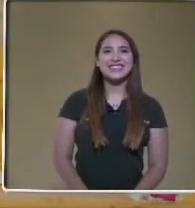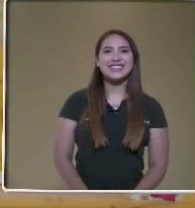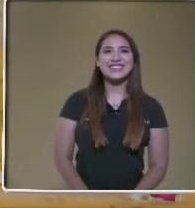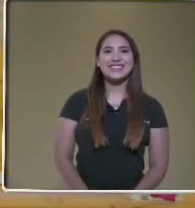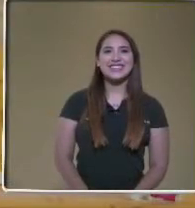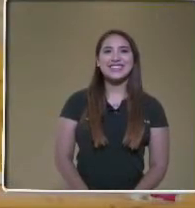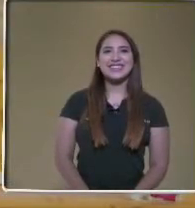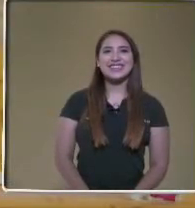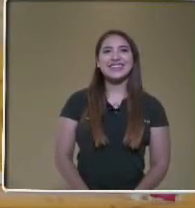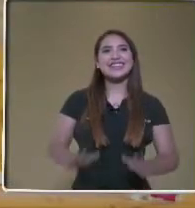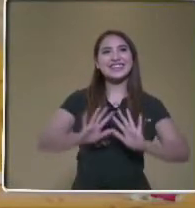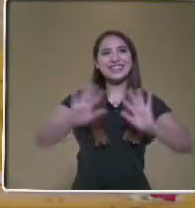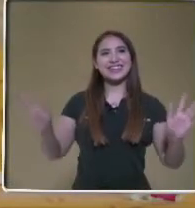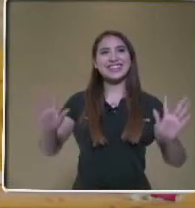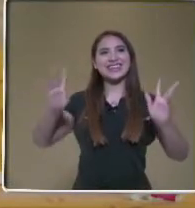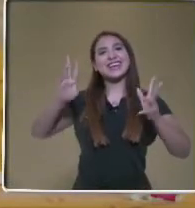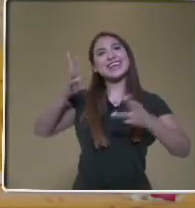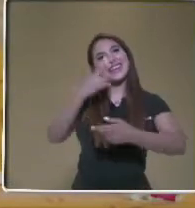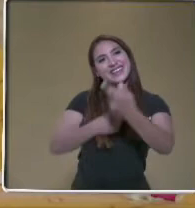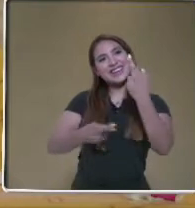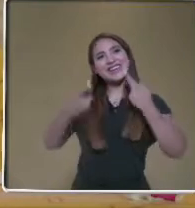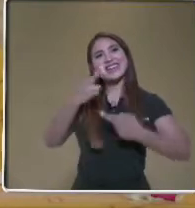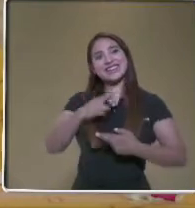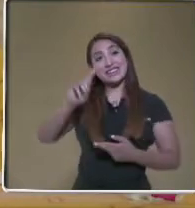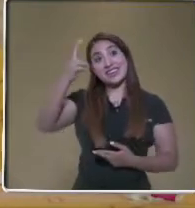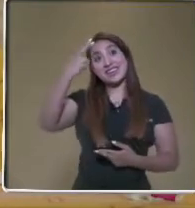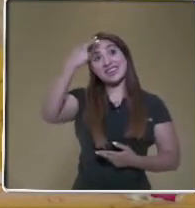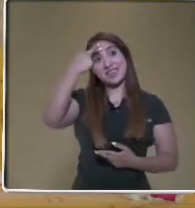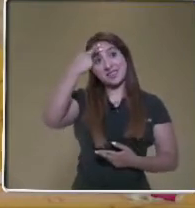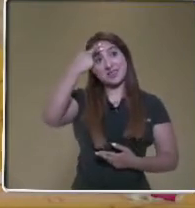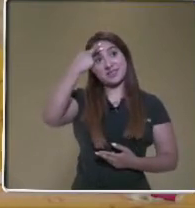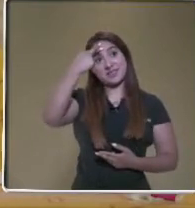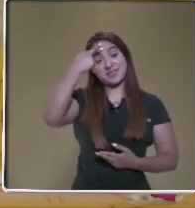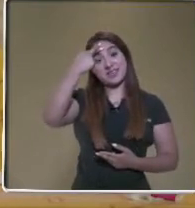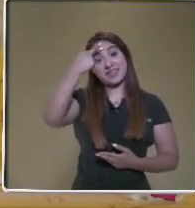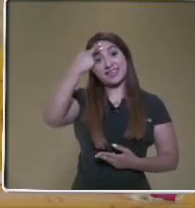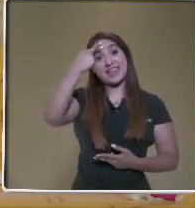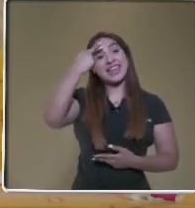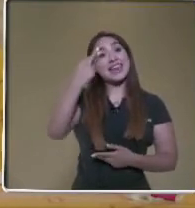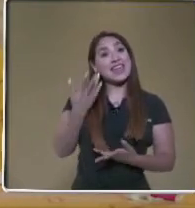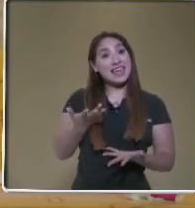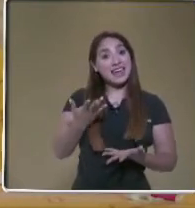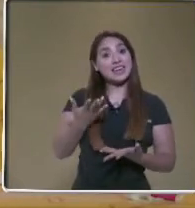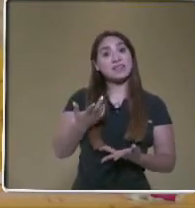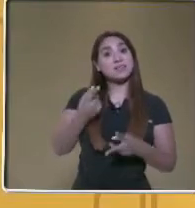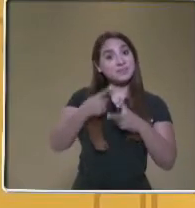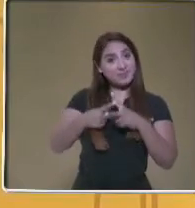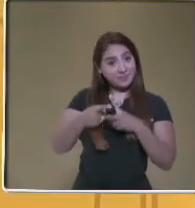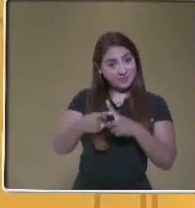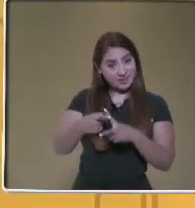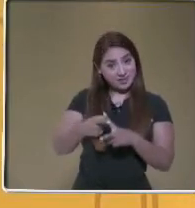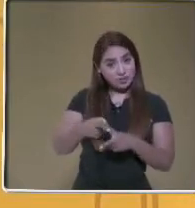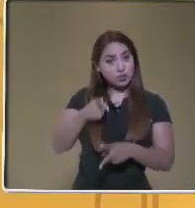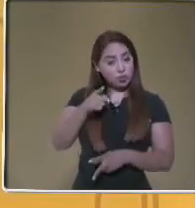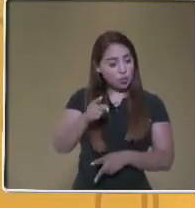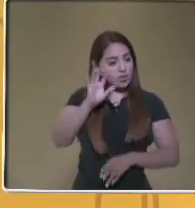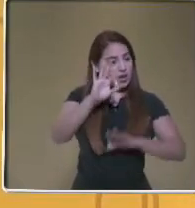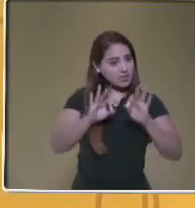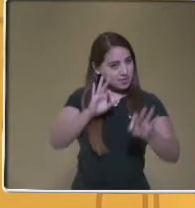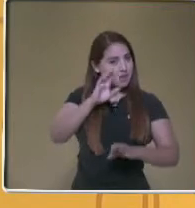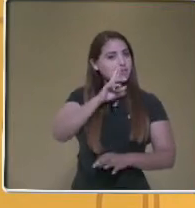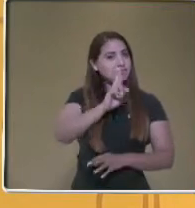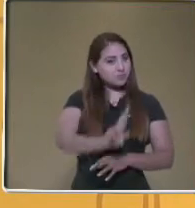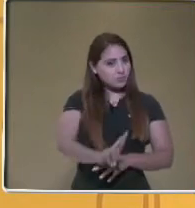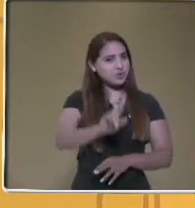Ya estamos de regreso, niños. Recuerda que nos habíamos quedado en una operación que ibas a intentar resolver durante el corte, que es